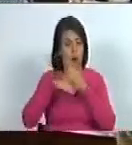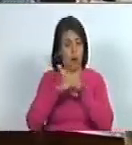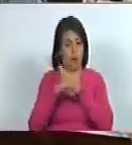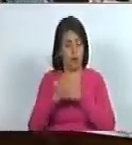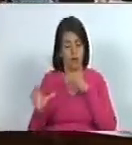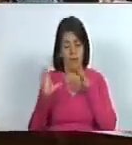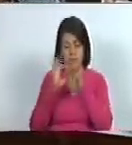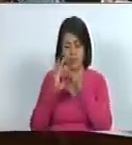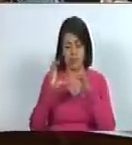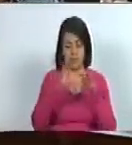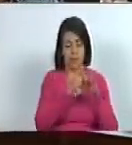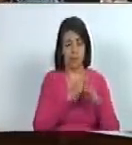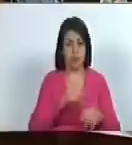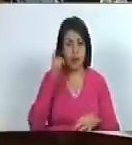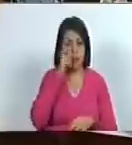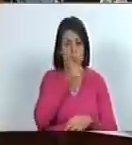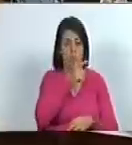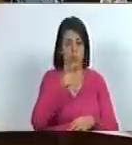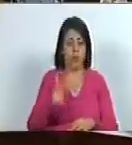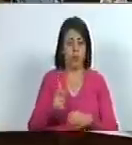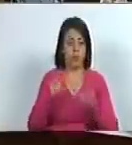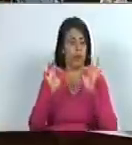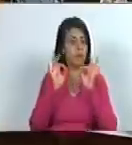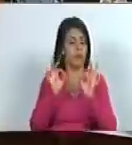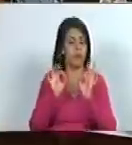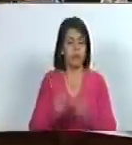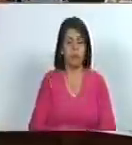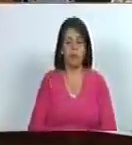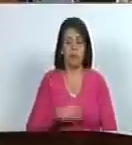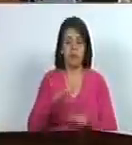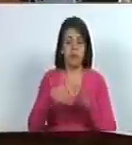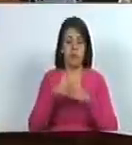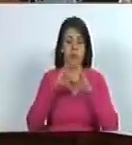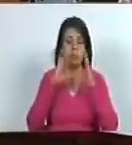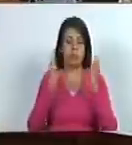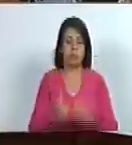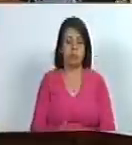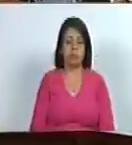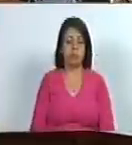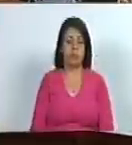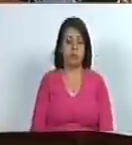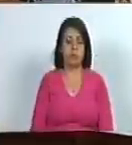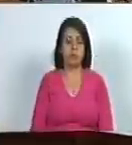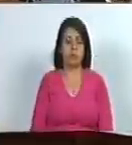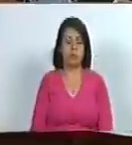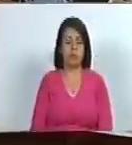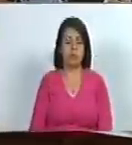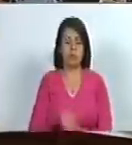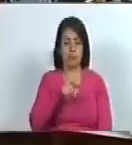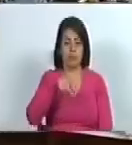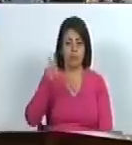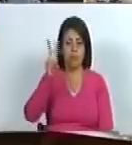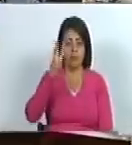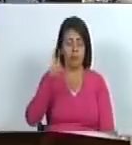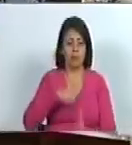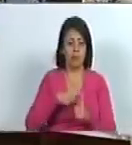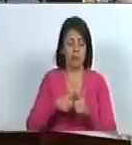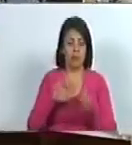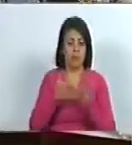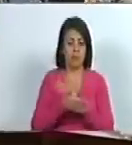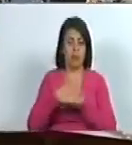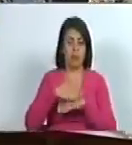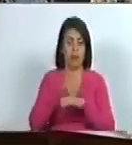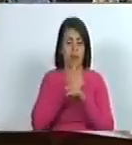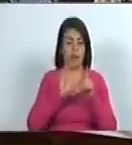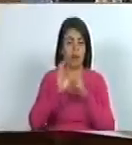caracteriza como pueblo especial en todo el planeta el venezolano es caracterizado en una de sus